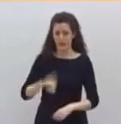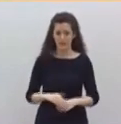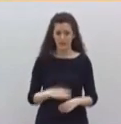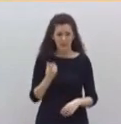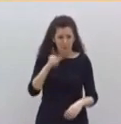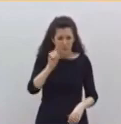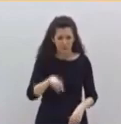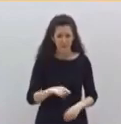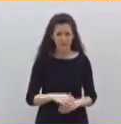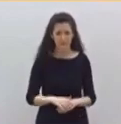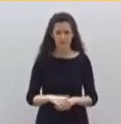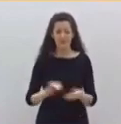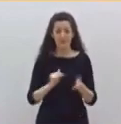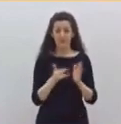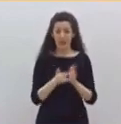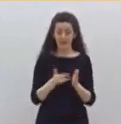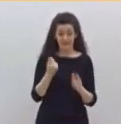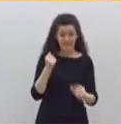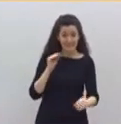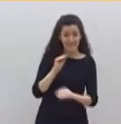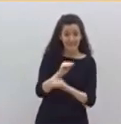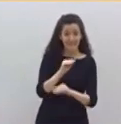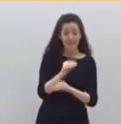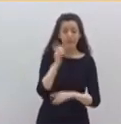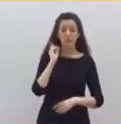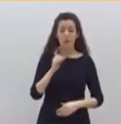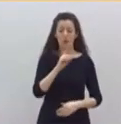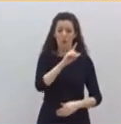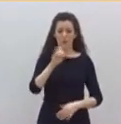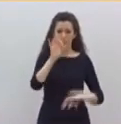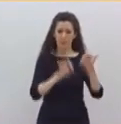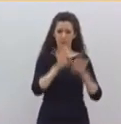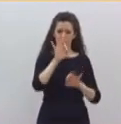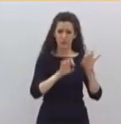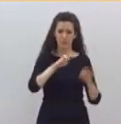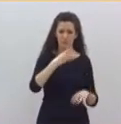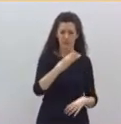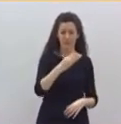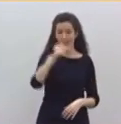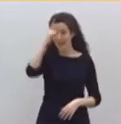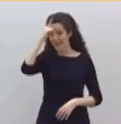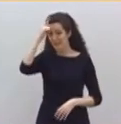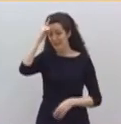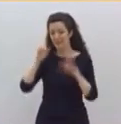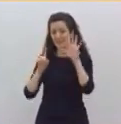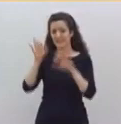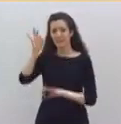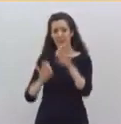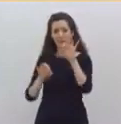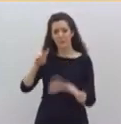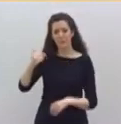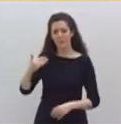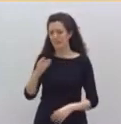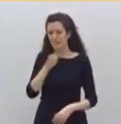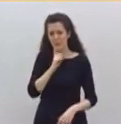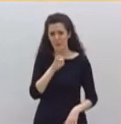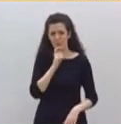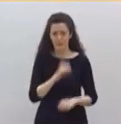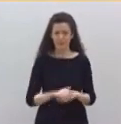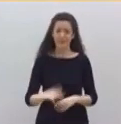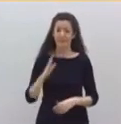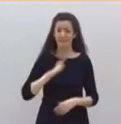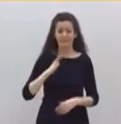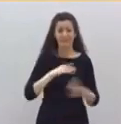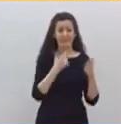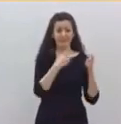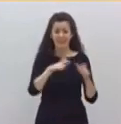en España solo represente el 11% del PIB? Y el de Alemania el 60% del PIB? Y por favor, ocúpense de los sectores afectados. No